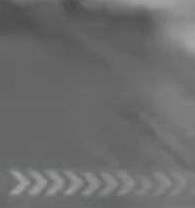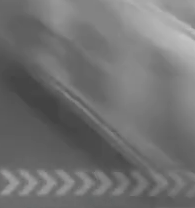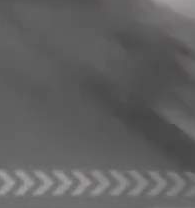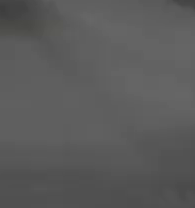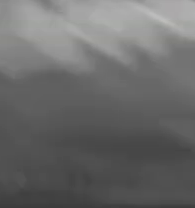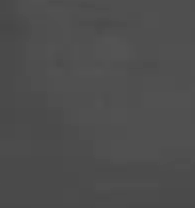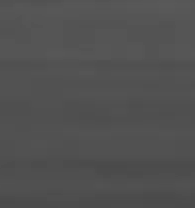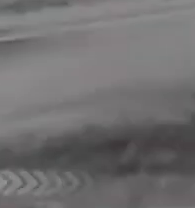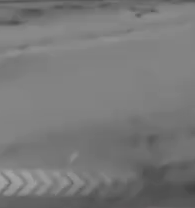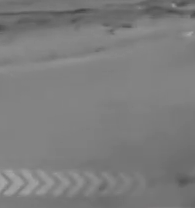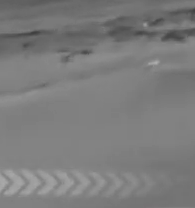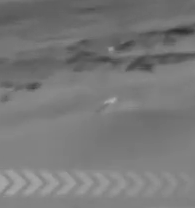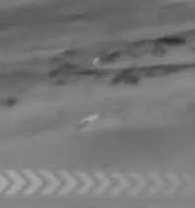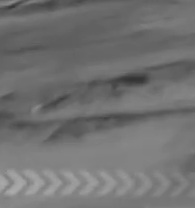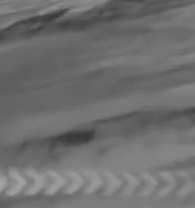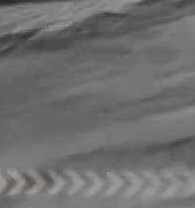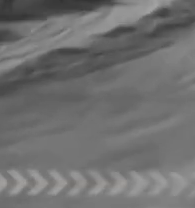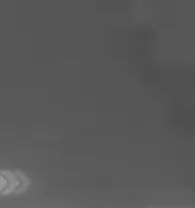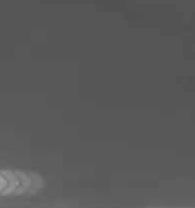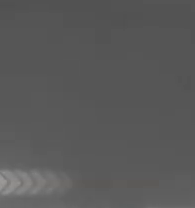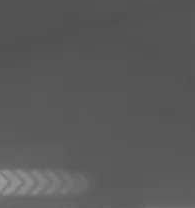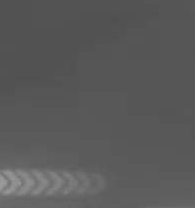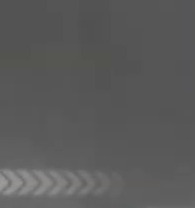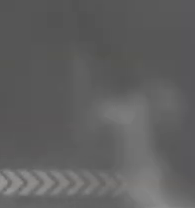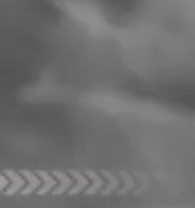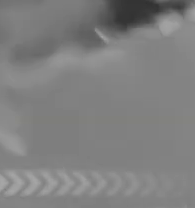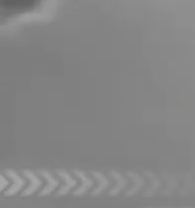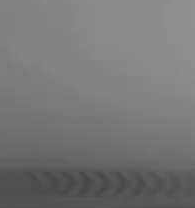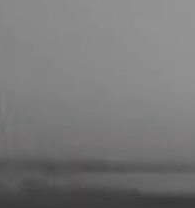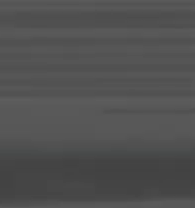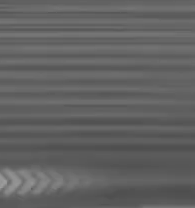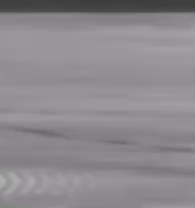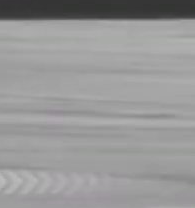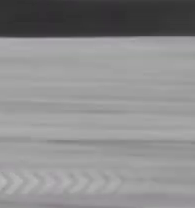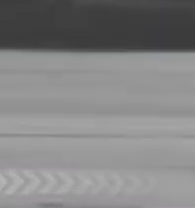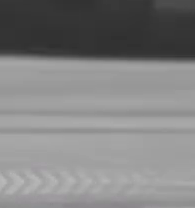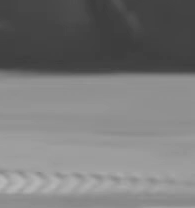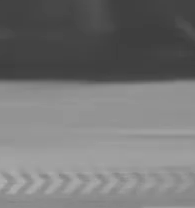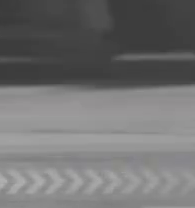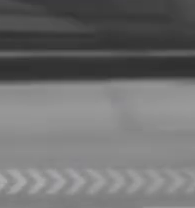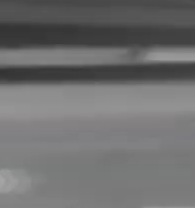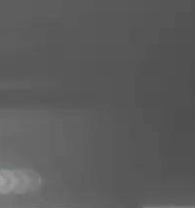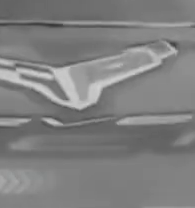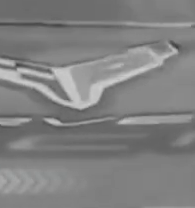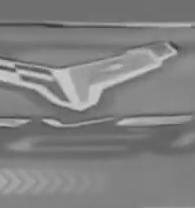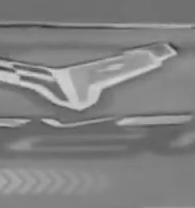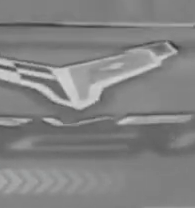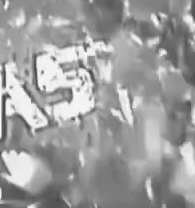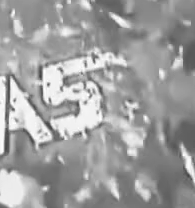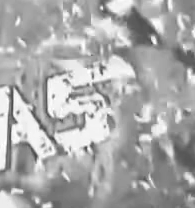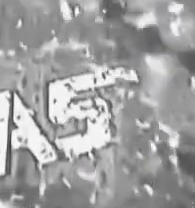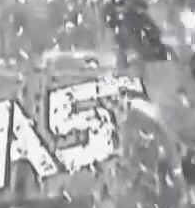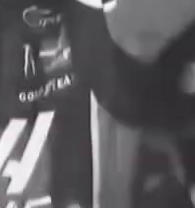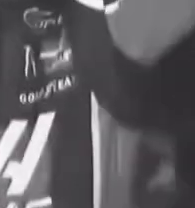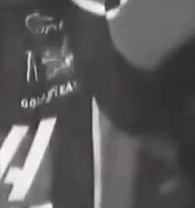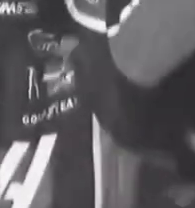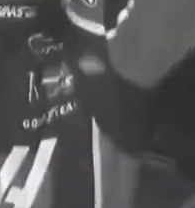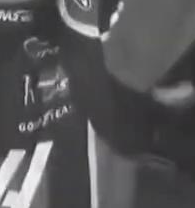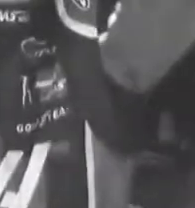La emoción y adrenalina corren a toda velocidad. Móvil 1. Domingo, 12 del mediodía.